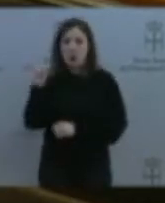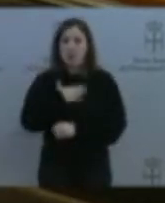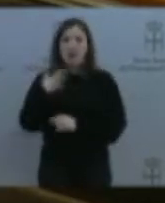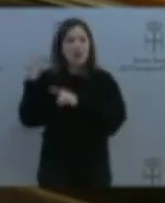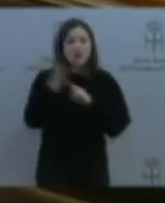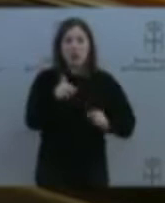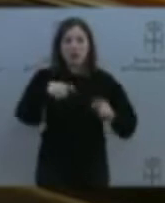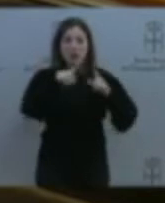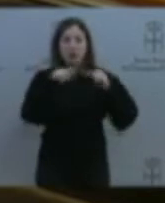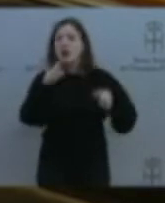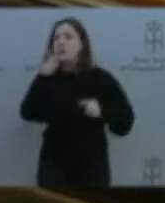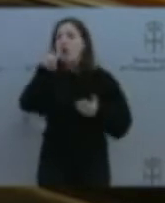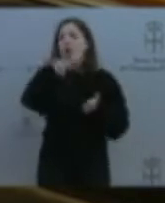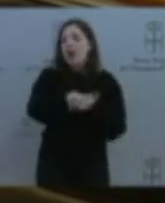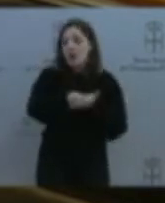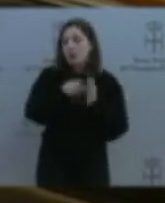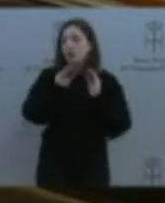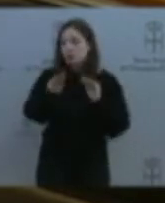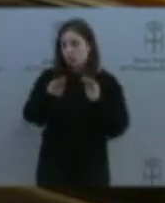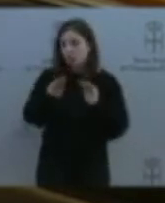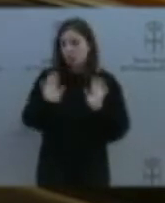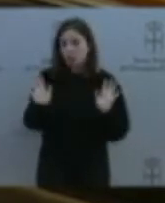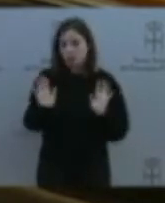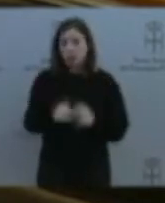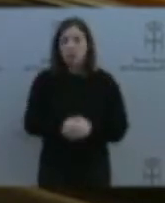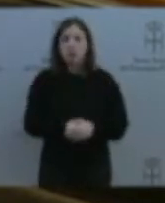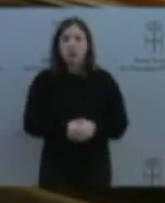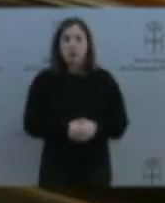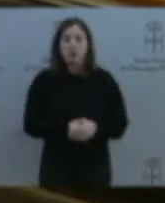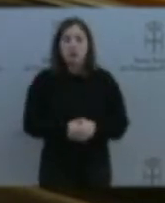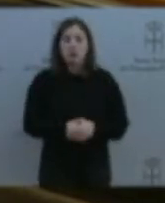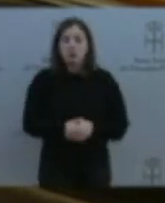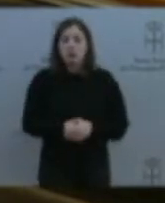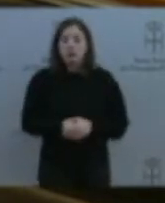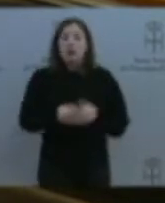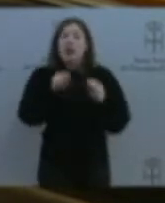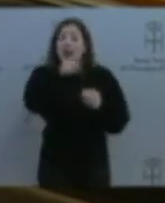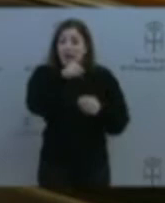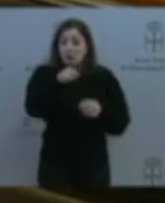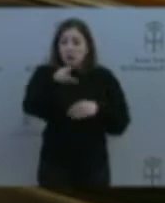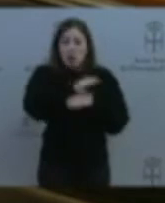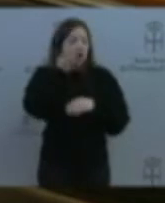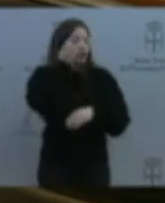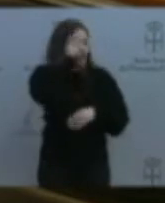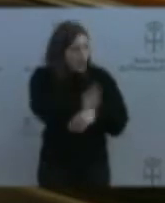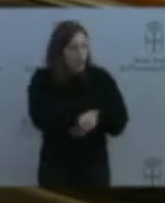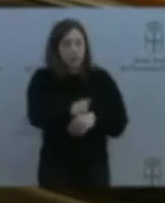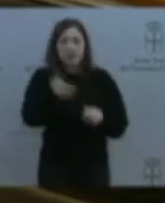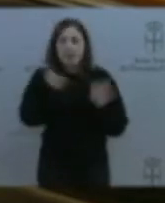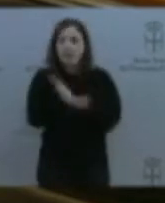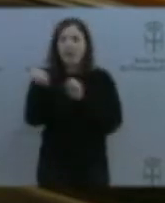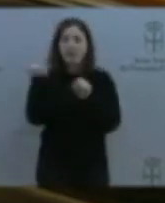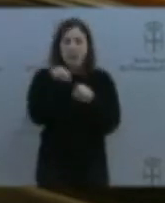escuella para comunicarse. Esa, señora consellera, lleve el trabajo y la llavor que pedimos. Que nos